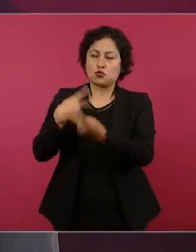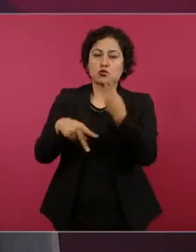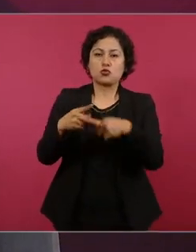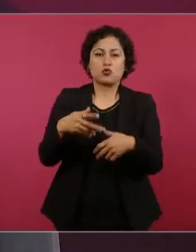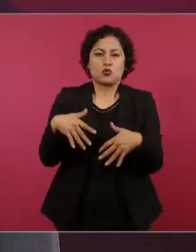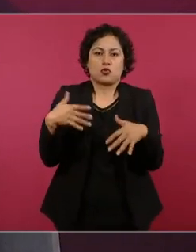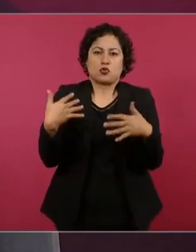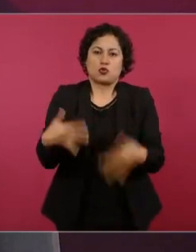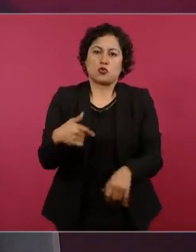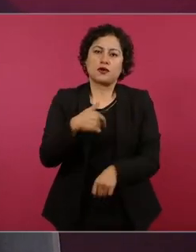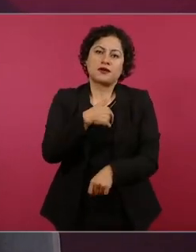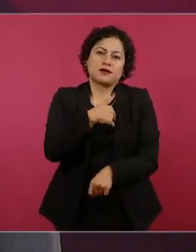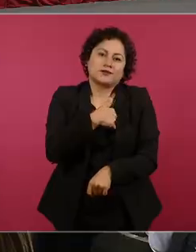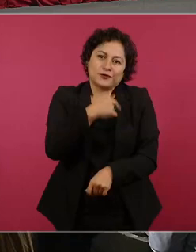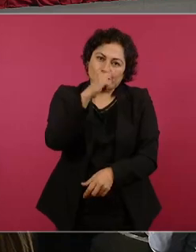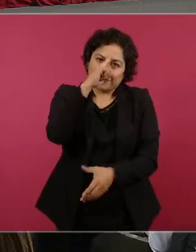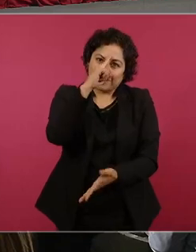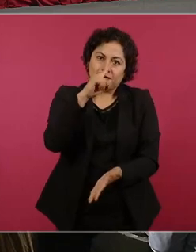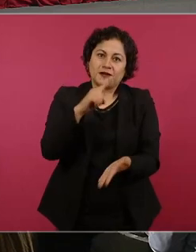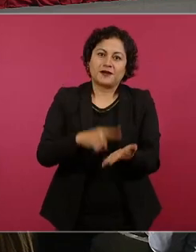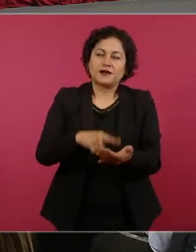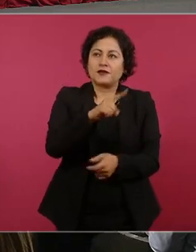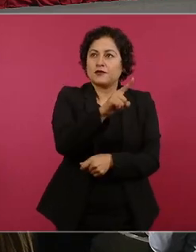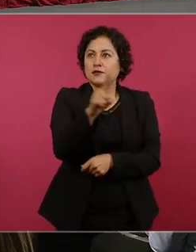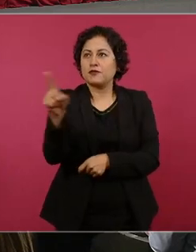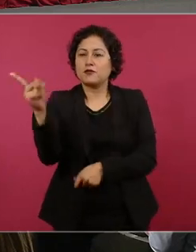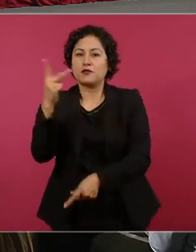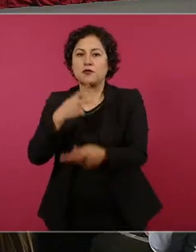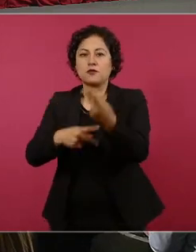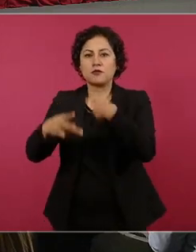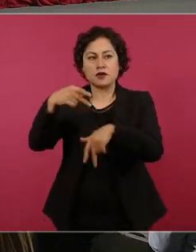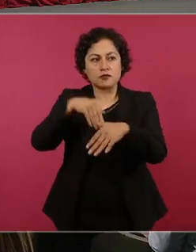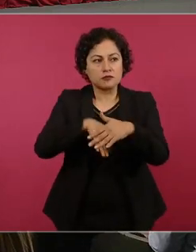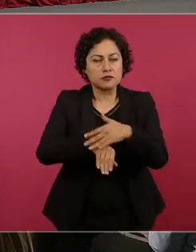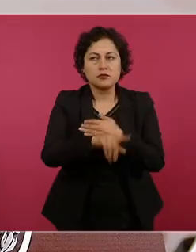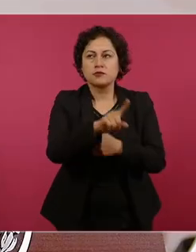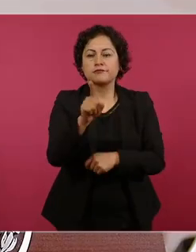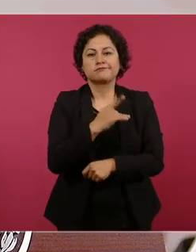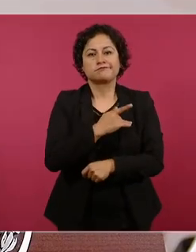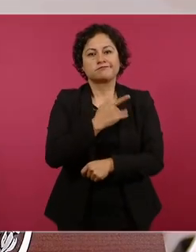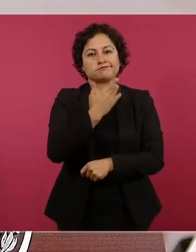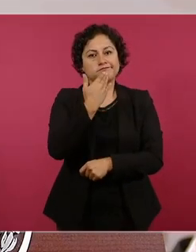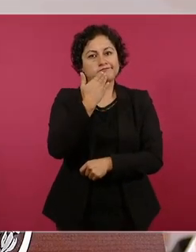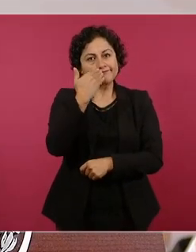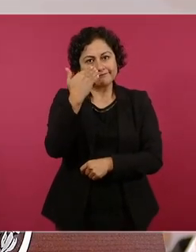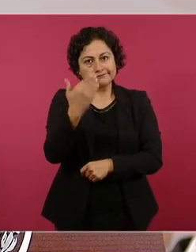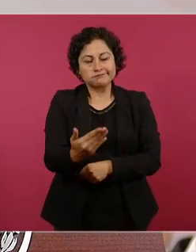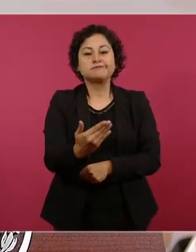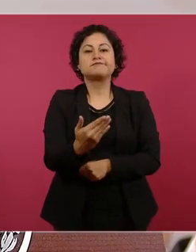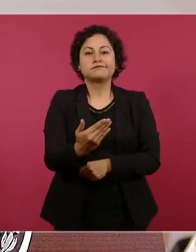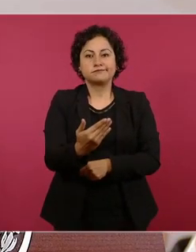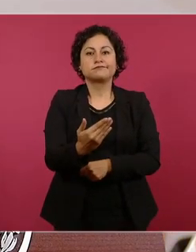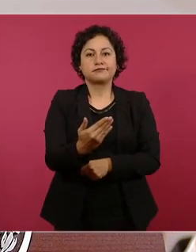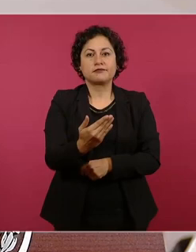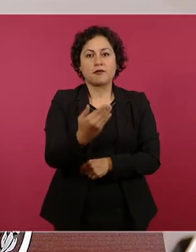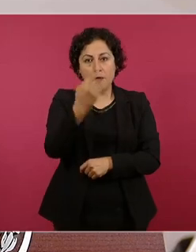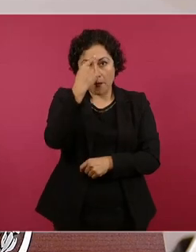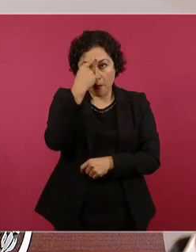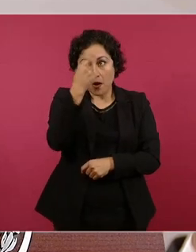sentir en su casa y a quienes deslumbremos con nuestra reconocida